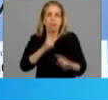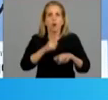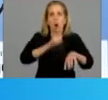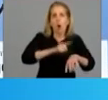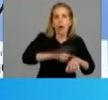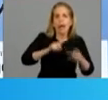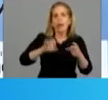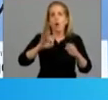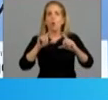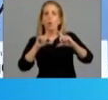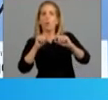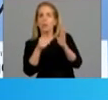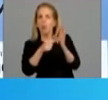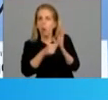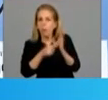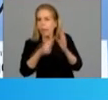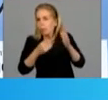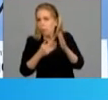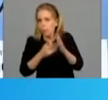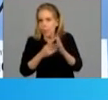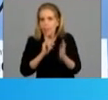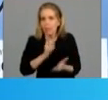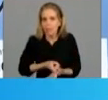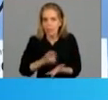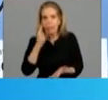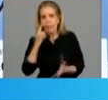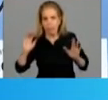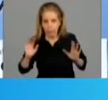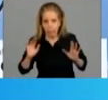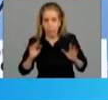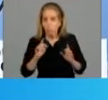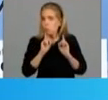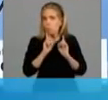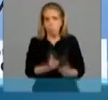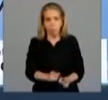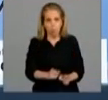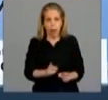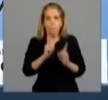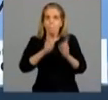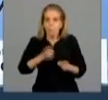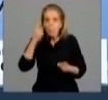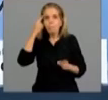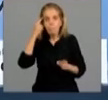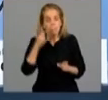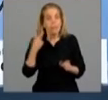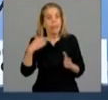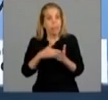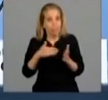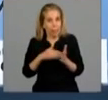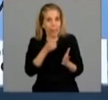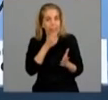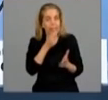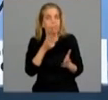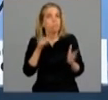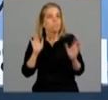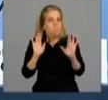de documento, todo eso va a ser así. Pero sigue igual, considerando, también sí lo piden, para